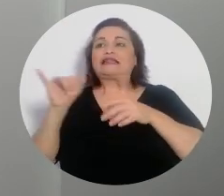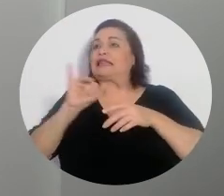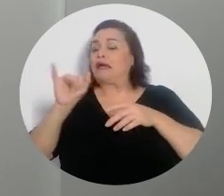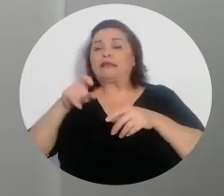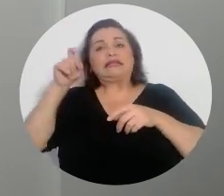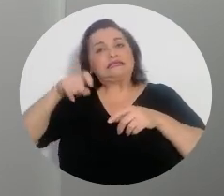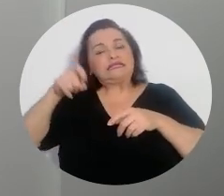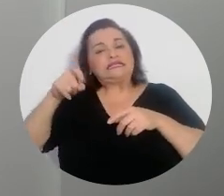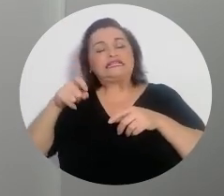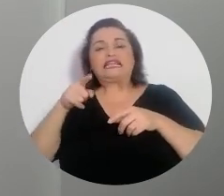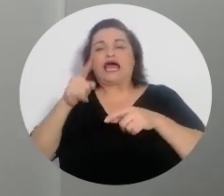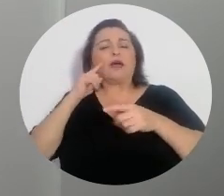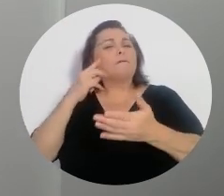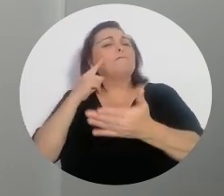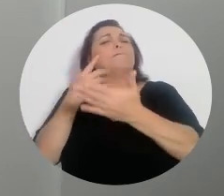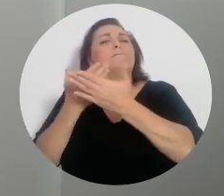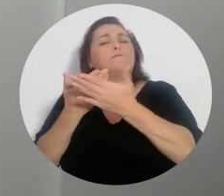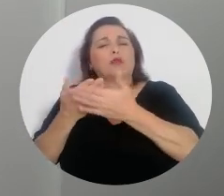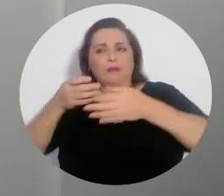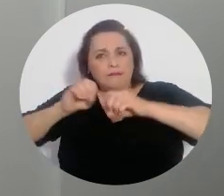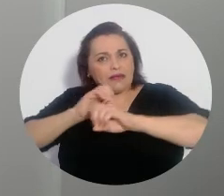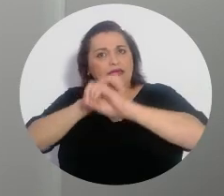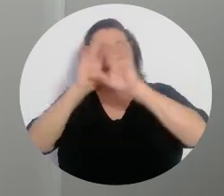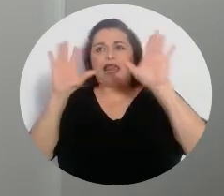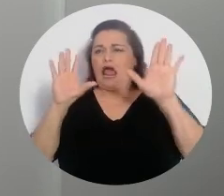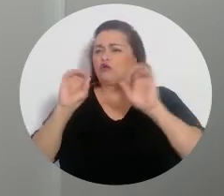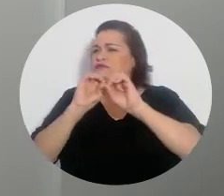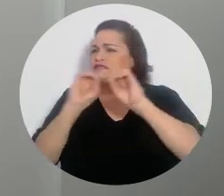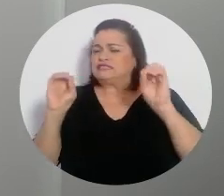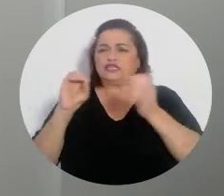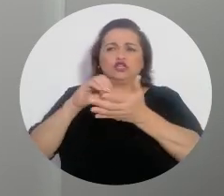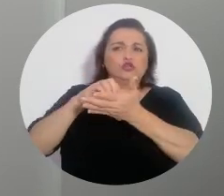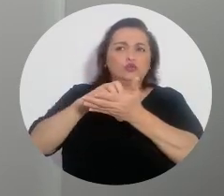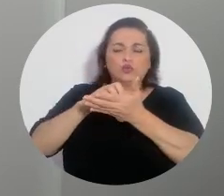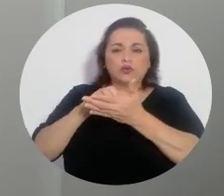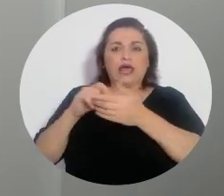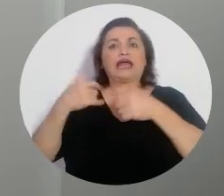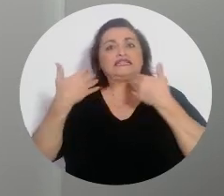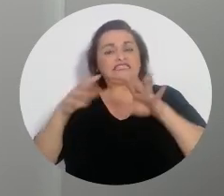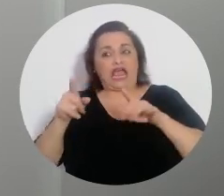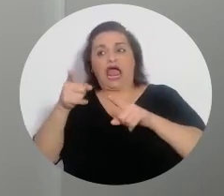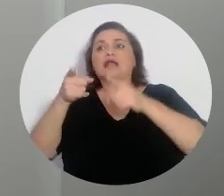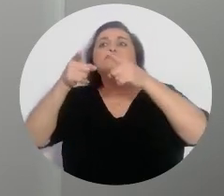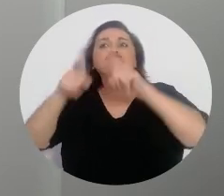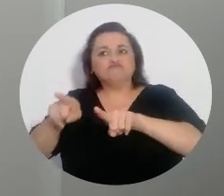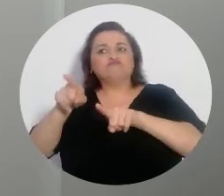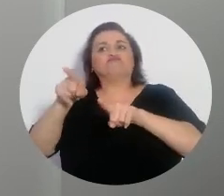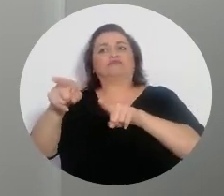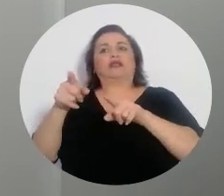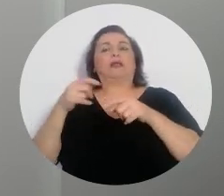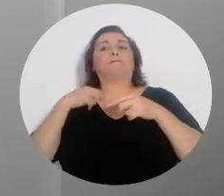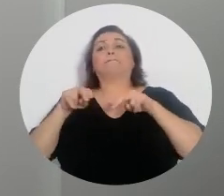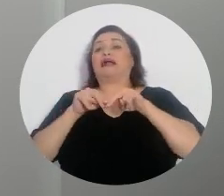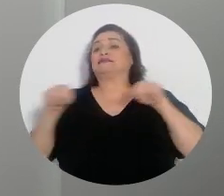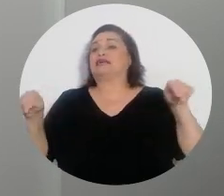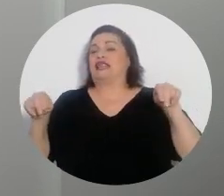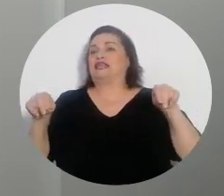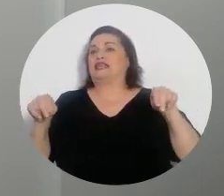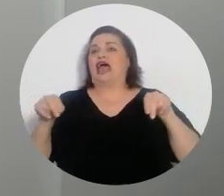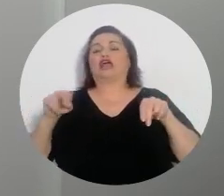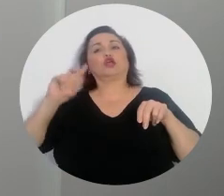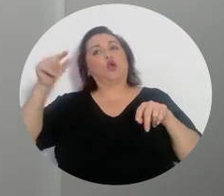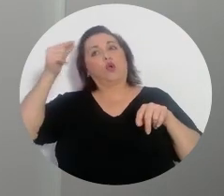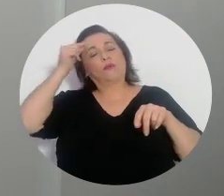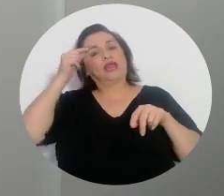requiere además que el hecho esté absolutamente demostrado, que no quepa duda que se ha dado la transgresión al régimen de imparcialidad de la